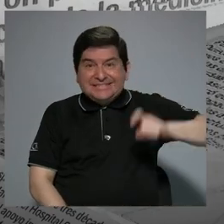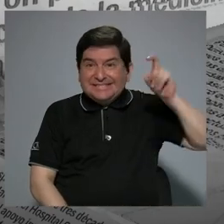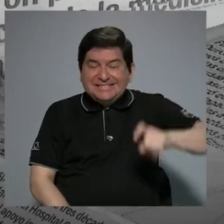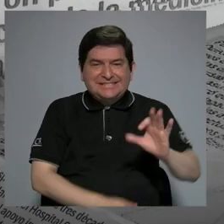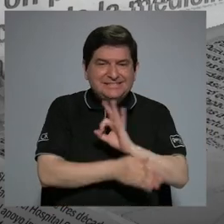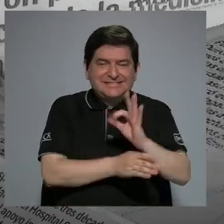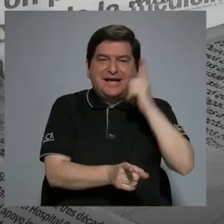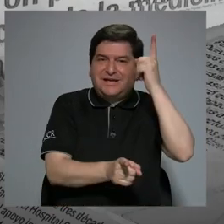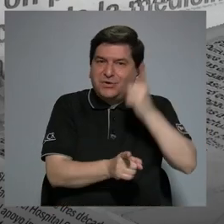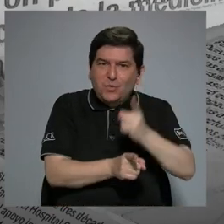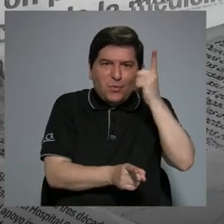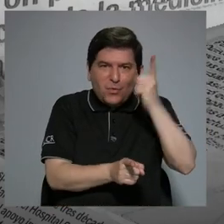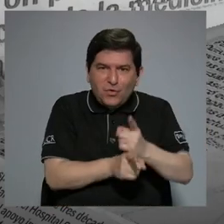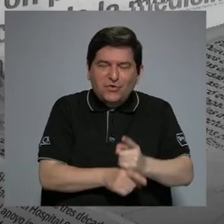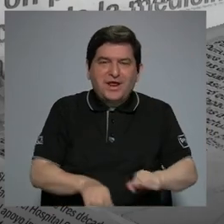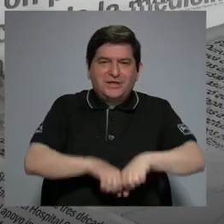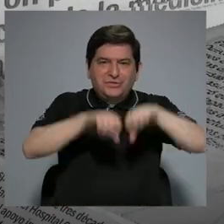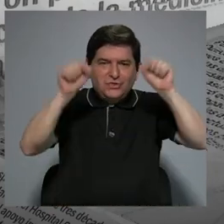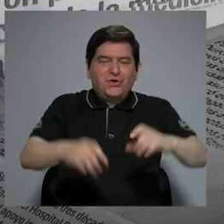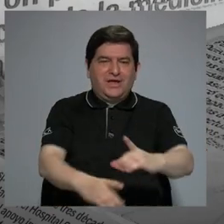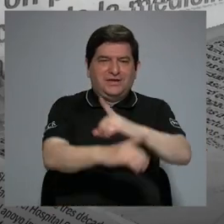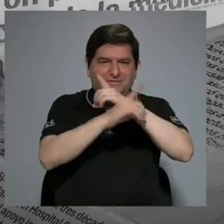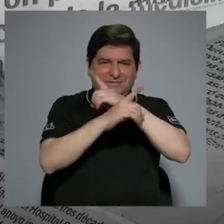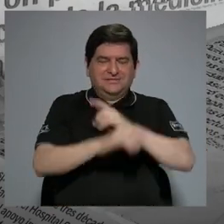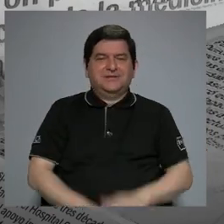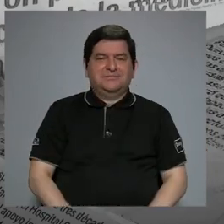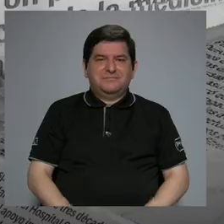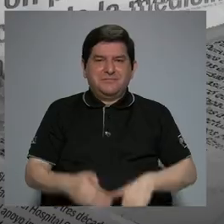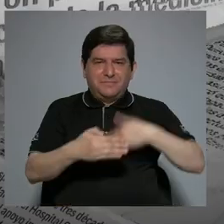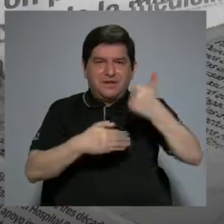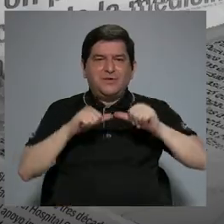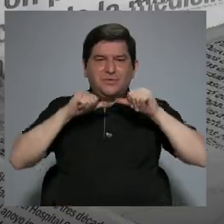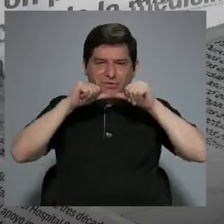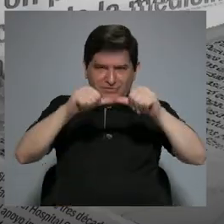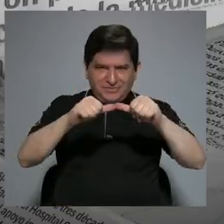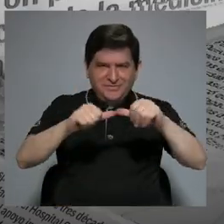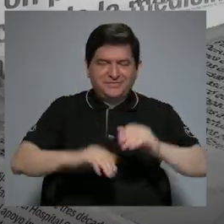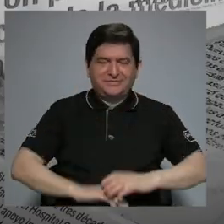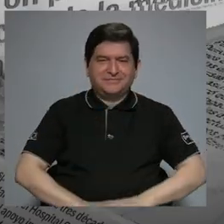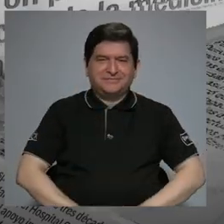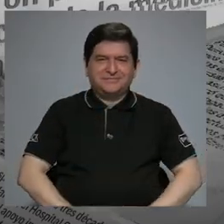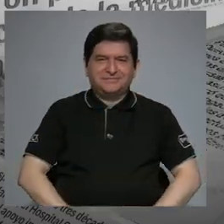que funcione apropiadamente nuestro sistema inmunológico. Enseguida estamos con ustedes.